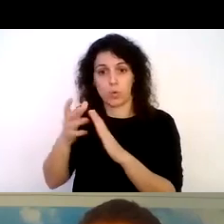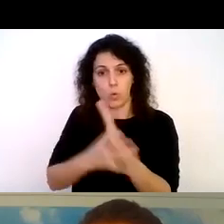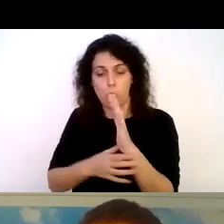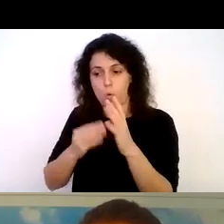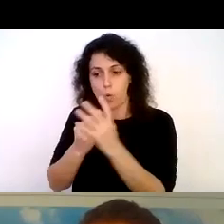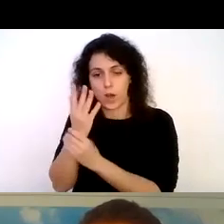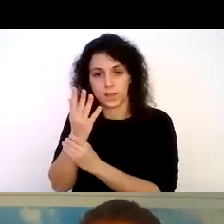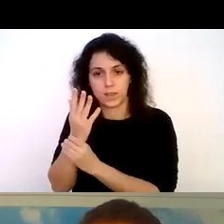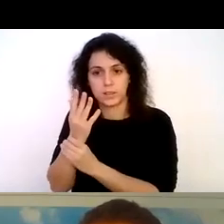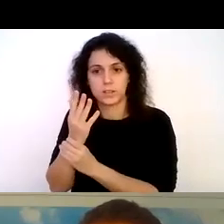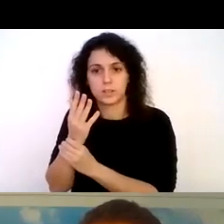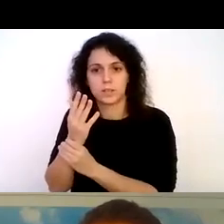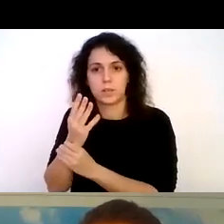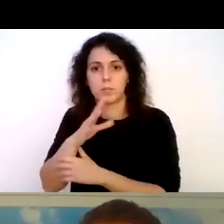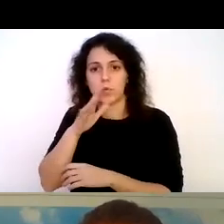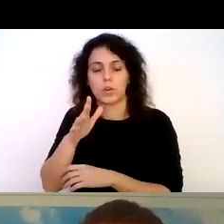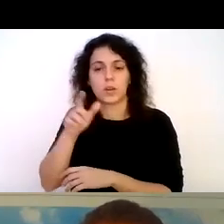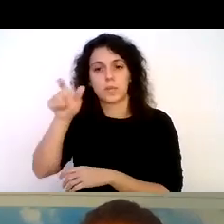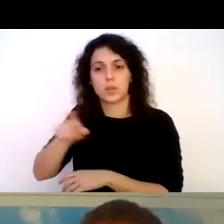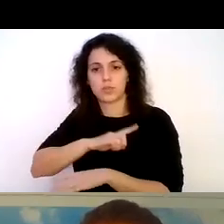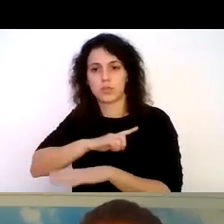este soldado tiene una doble amputación femoral